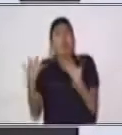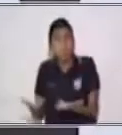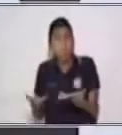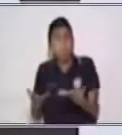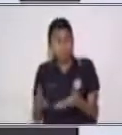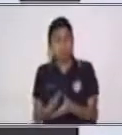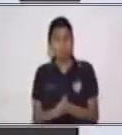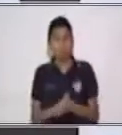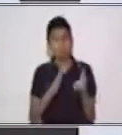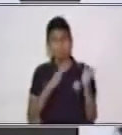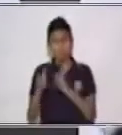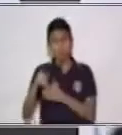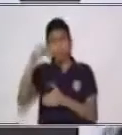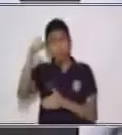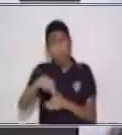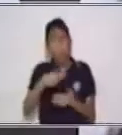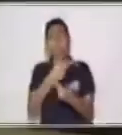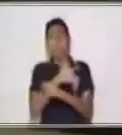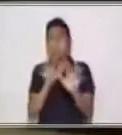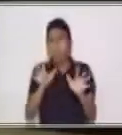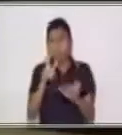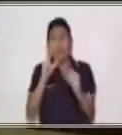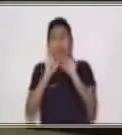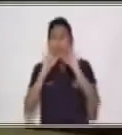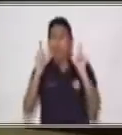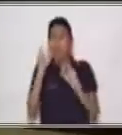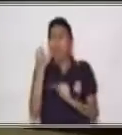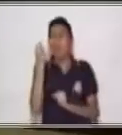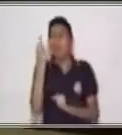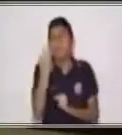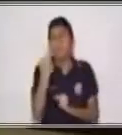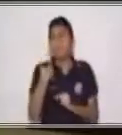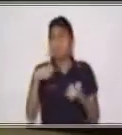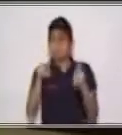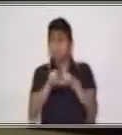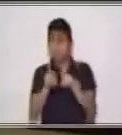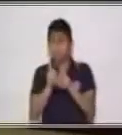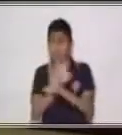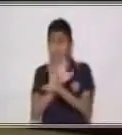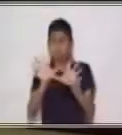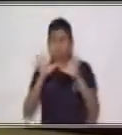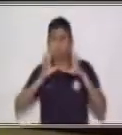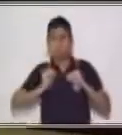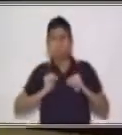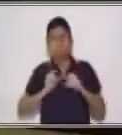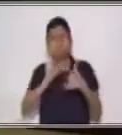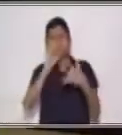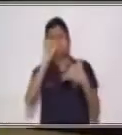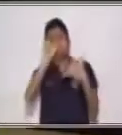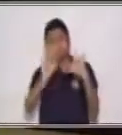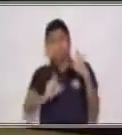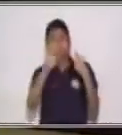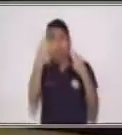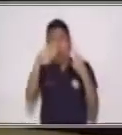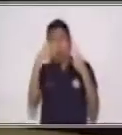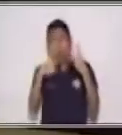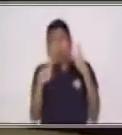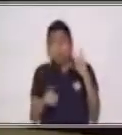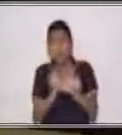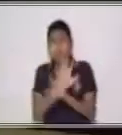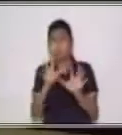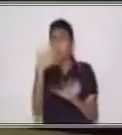hoy descubrimos, hoy descubrimos y reconocimos las cosas bonitas e